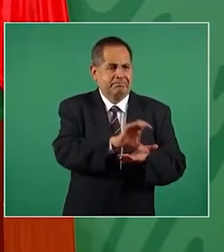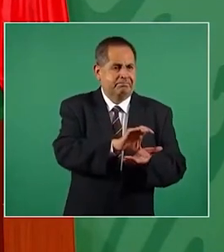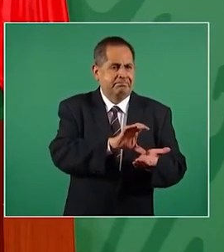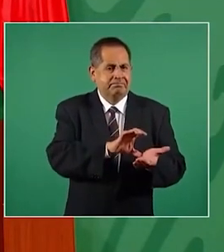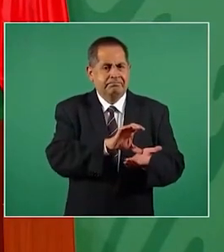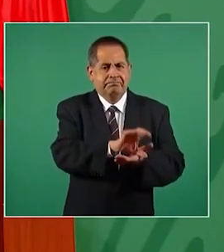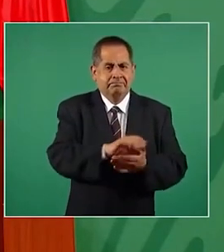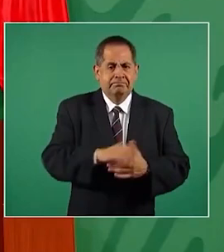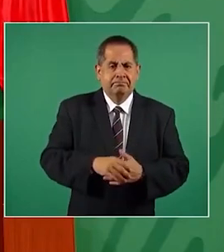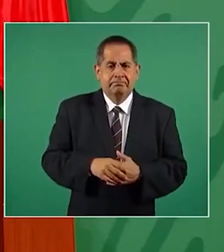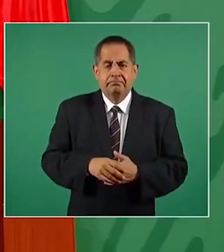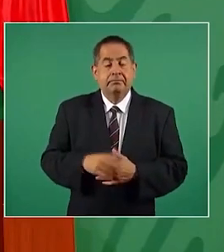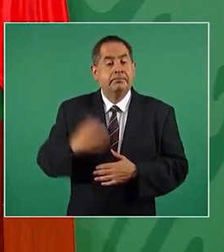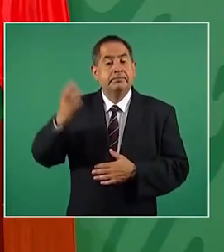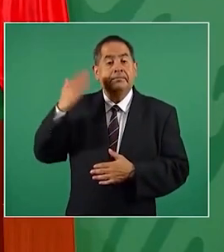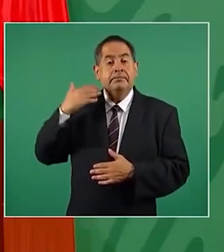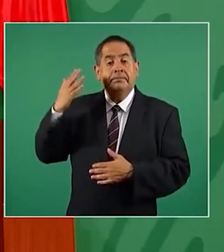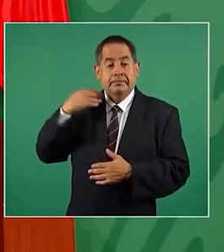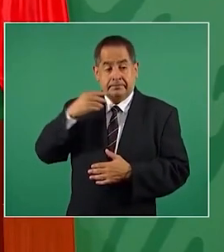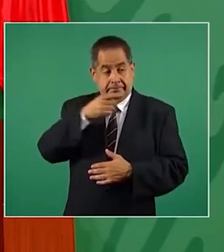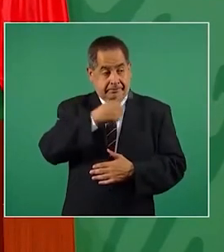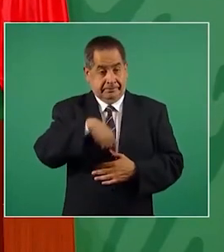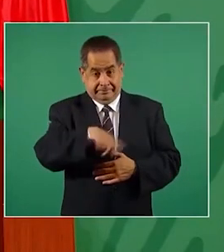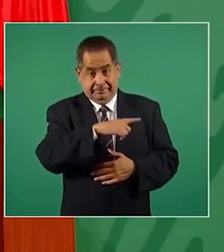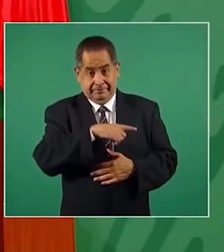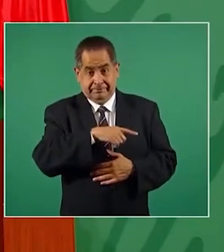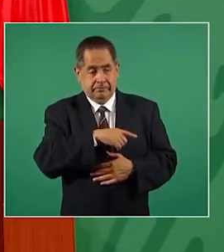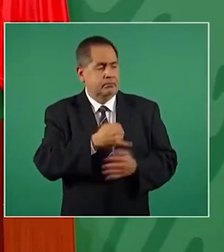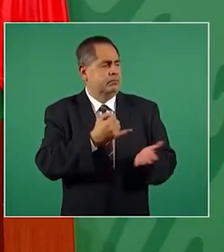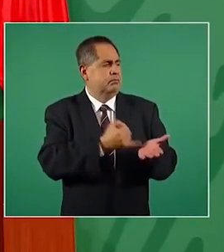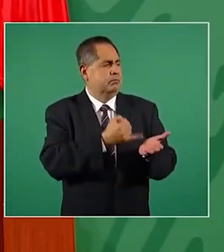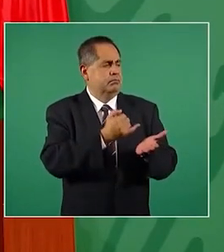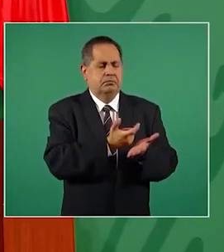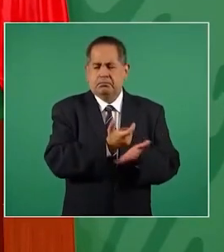recibían condonaciones de impuestos